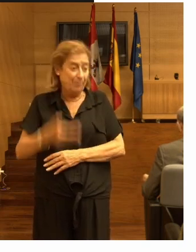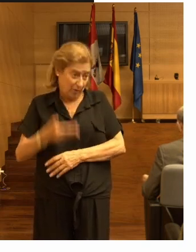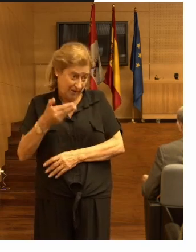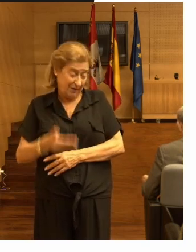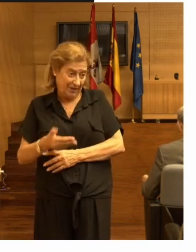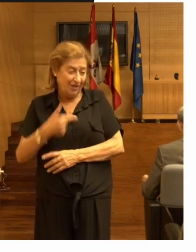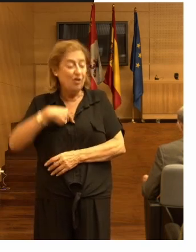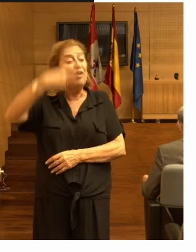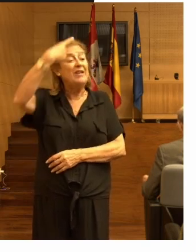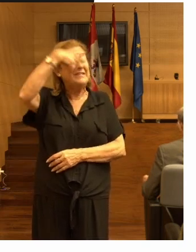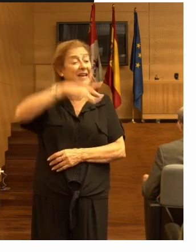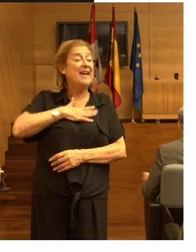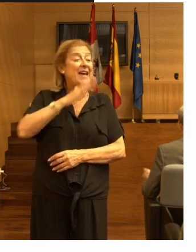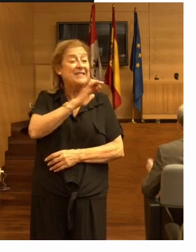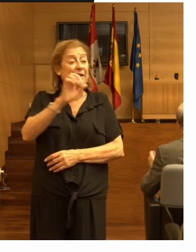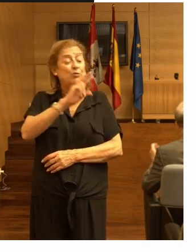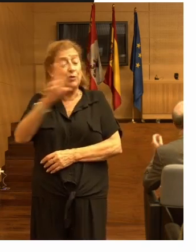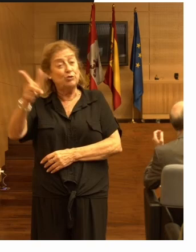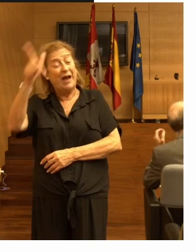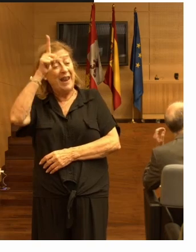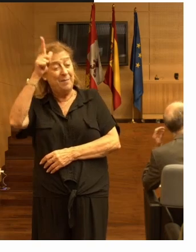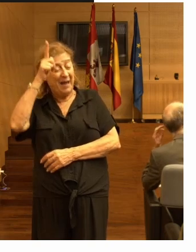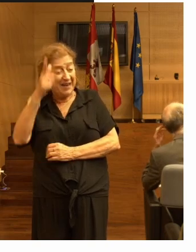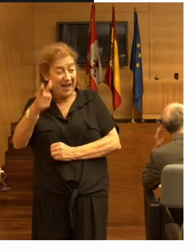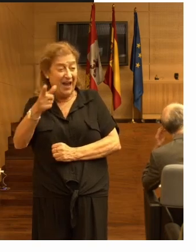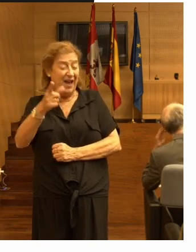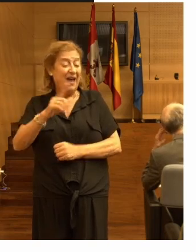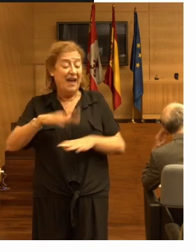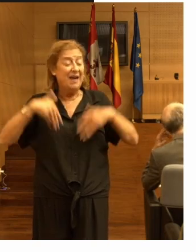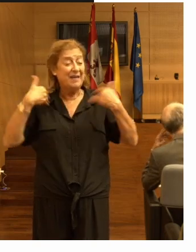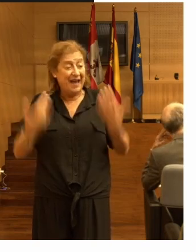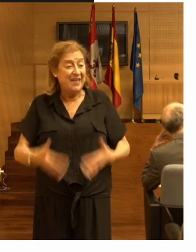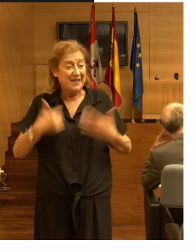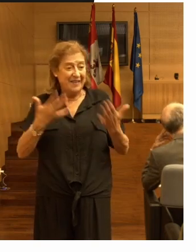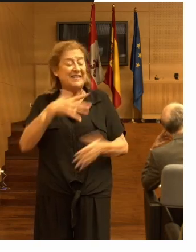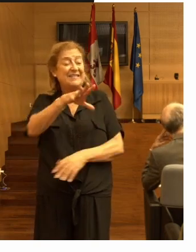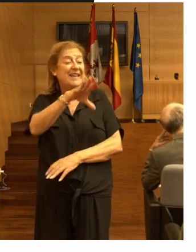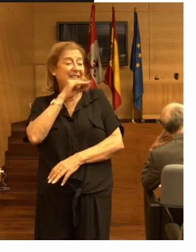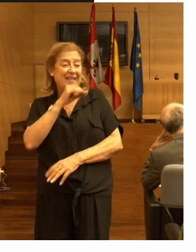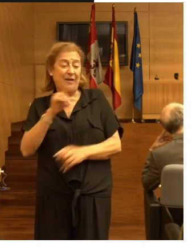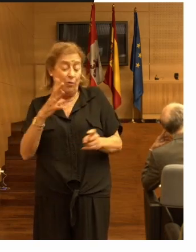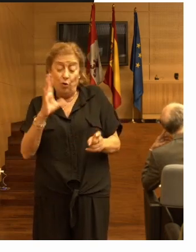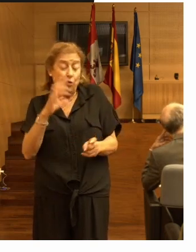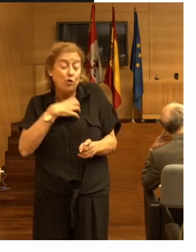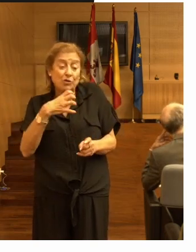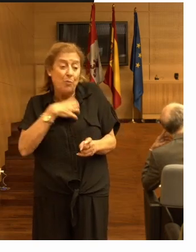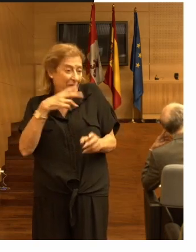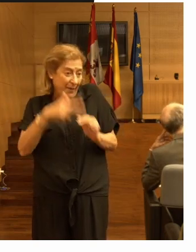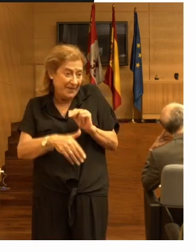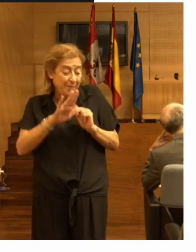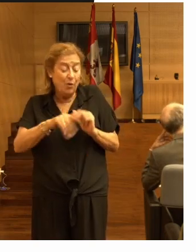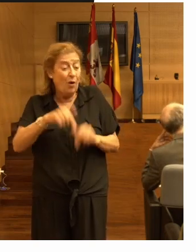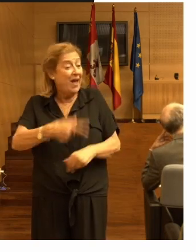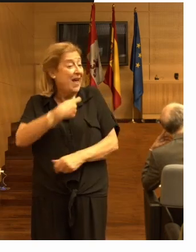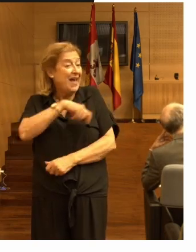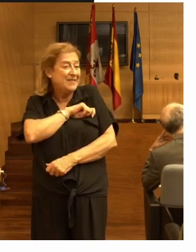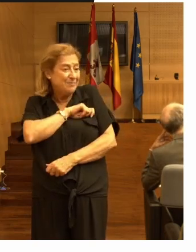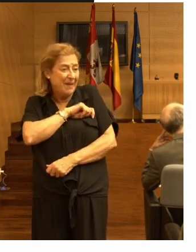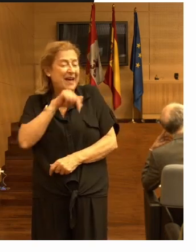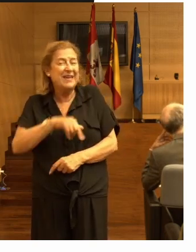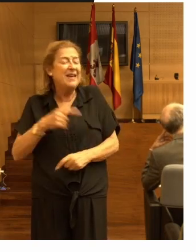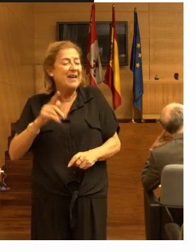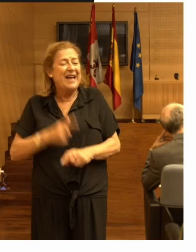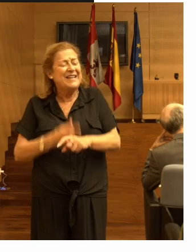yo sé que en Estados Unidos y en Alemania las caídas se entienden como inevitables pero en España somos tan